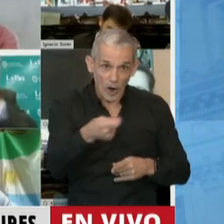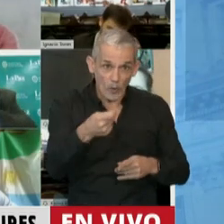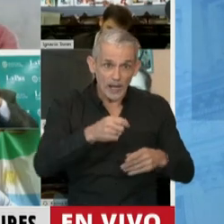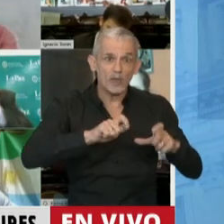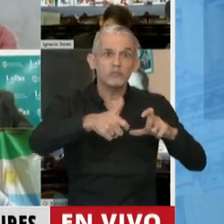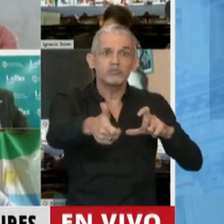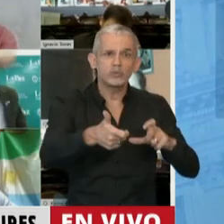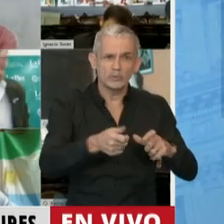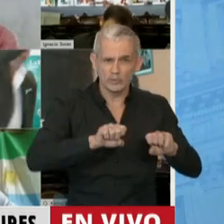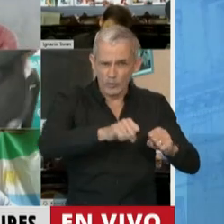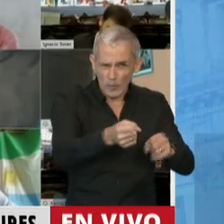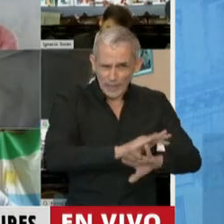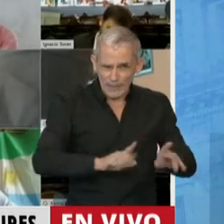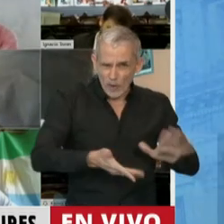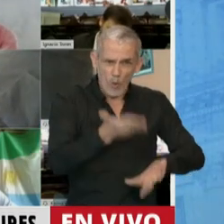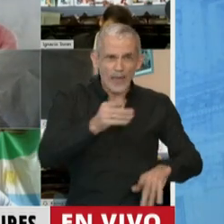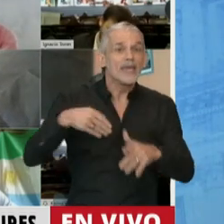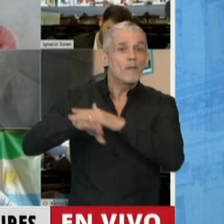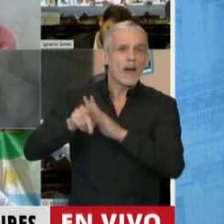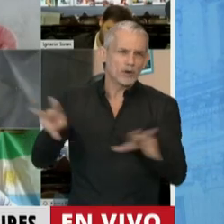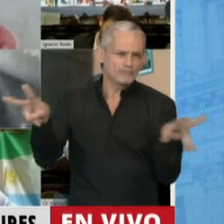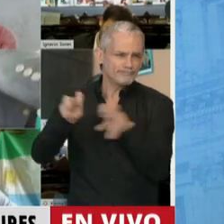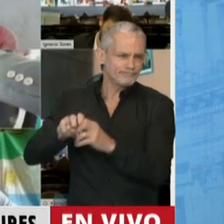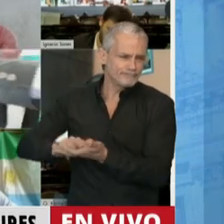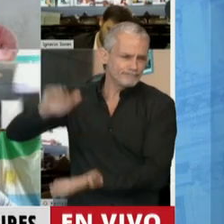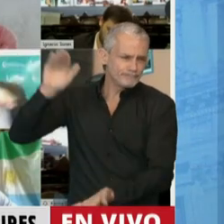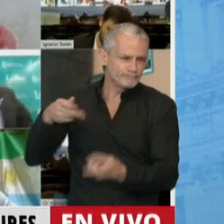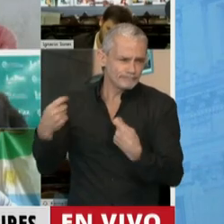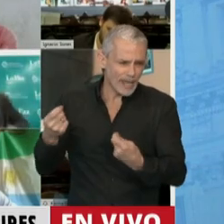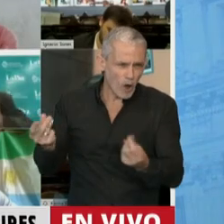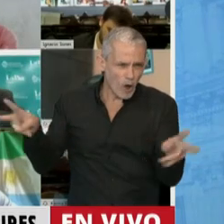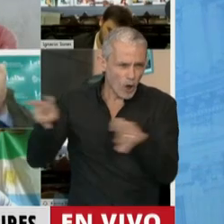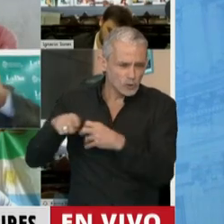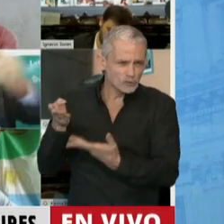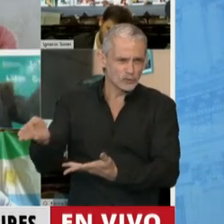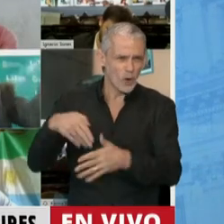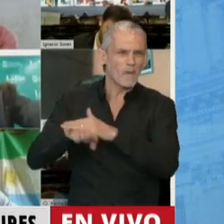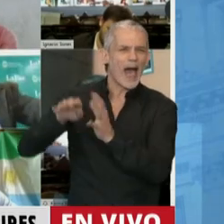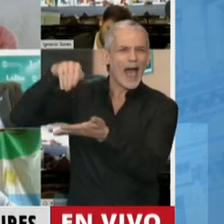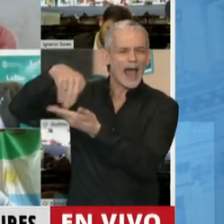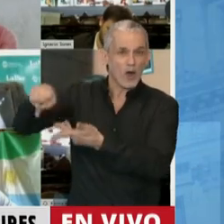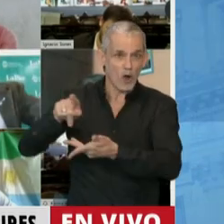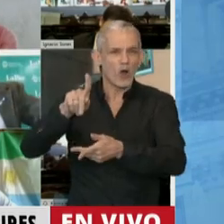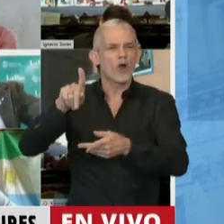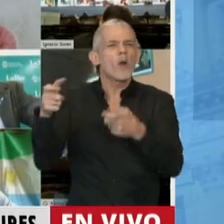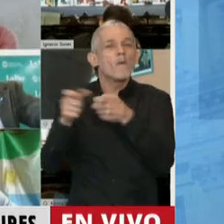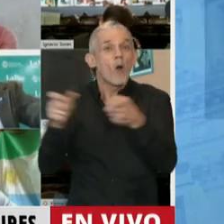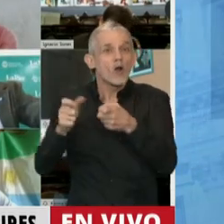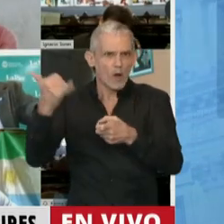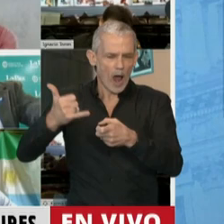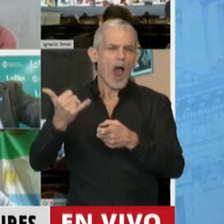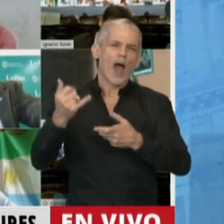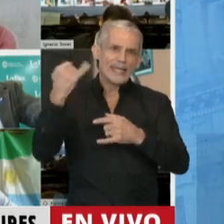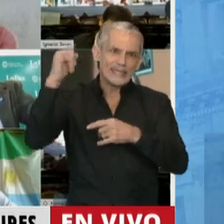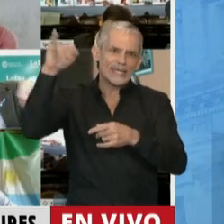movilidad suspendida y los bancos están haciendo un negocio fenomenal. No solo con las LELICs, sino que ahora